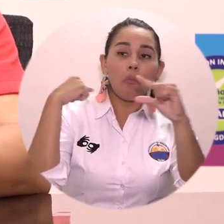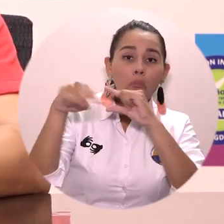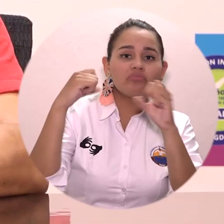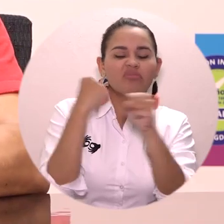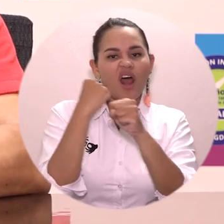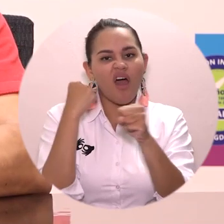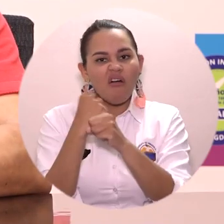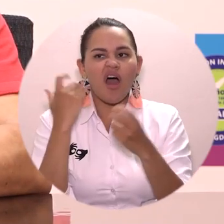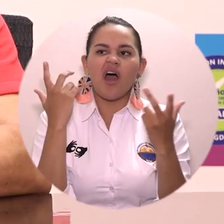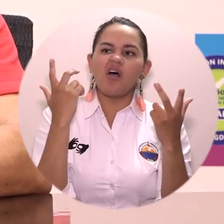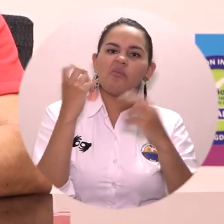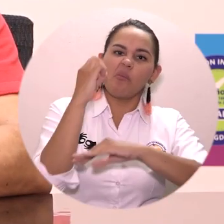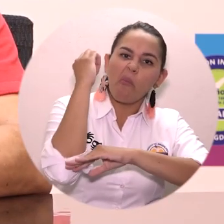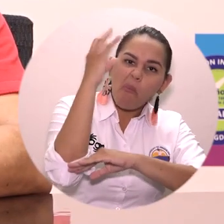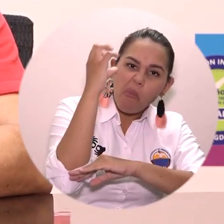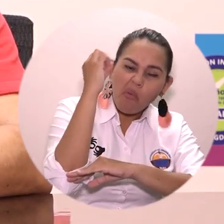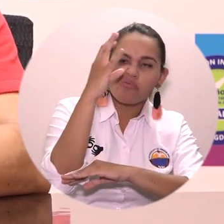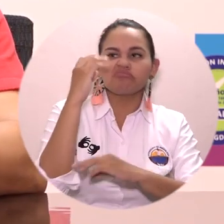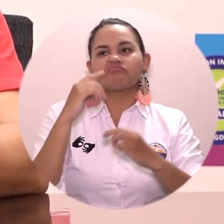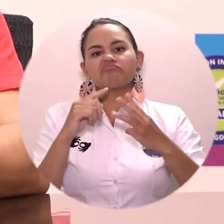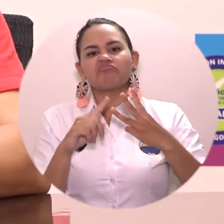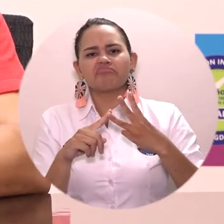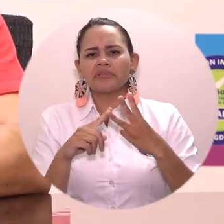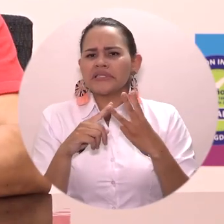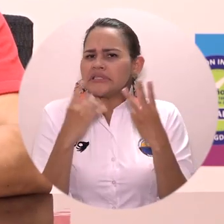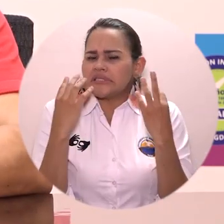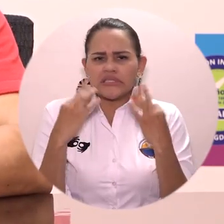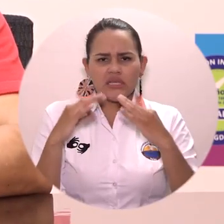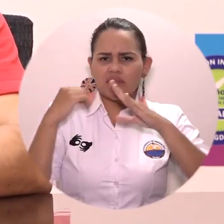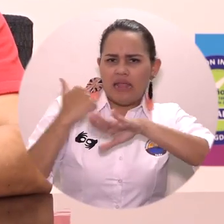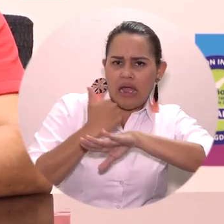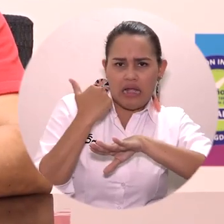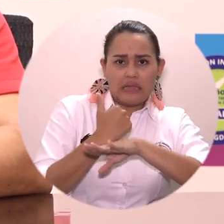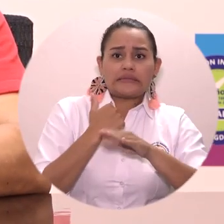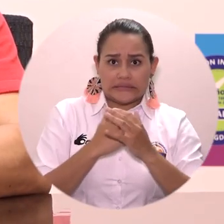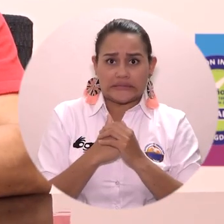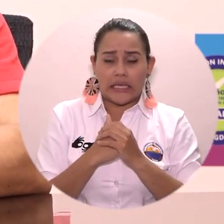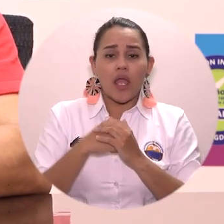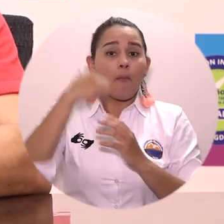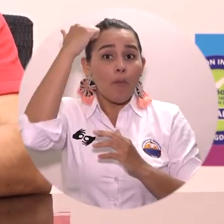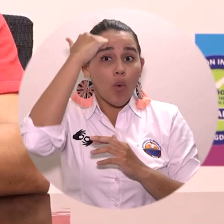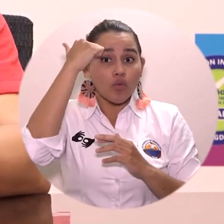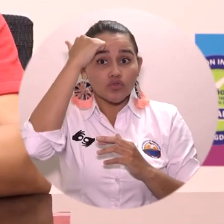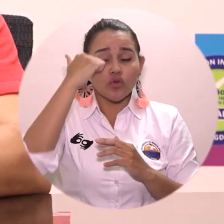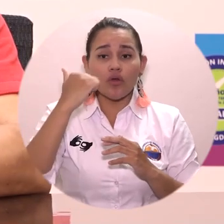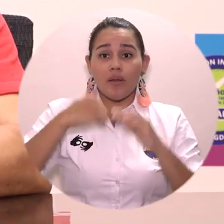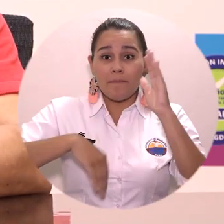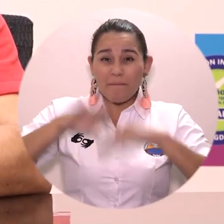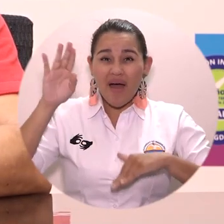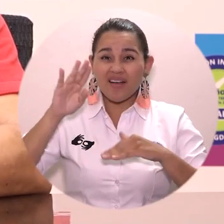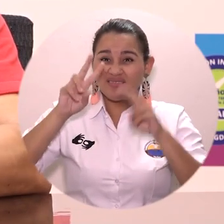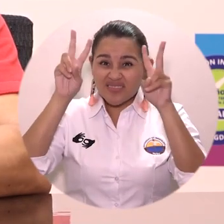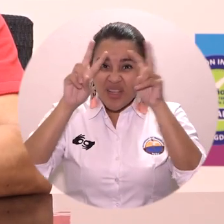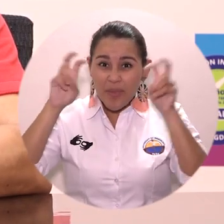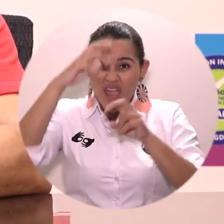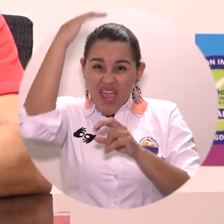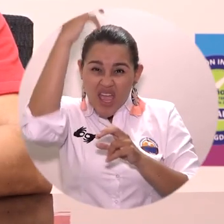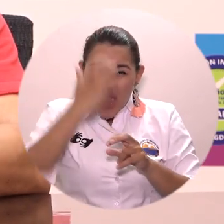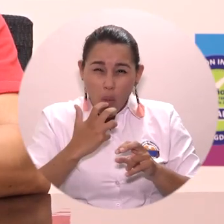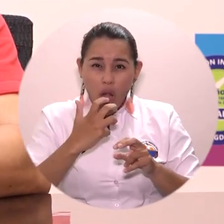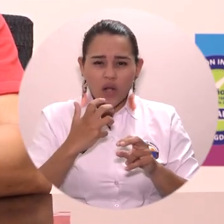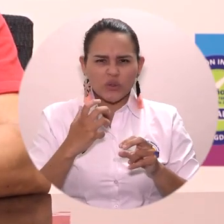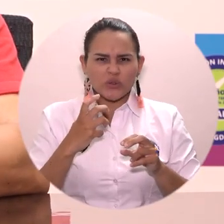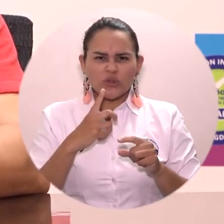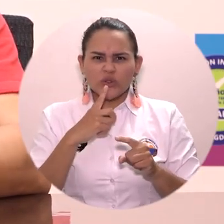presentaciones que se pueden realizar, exposiciones. Es decir, los profesores deben desarrollar acciones de evaluación